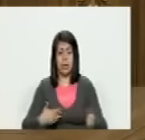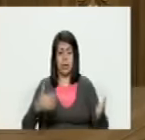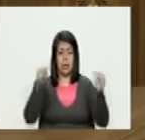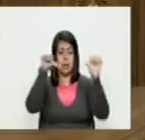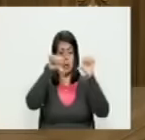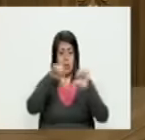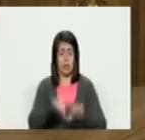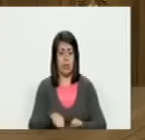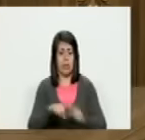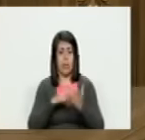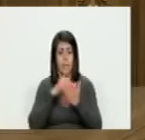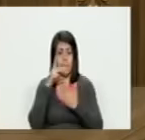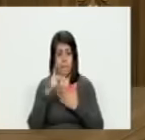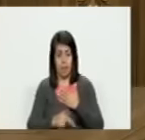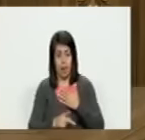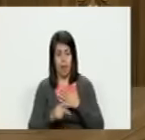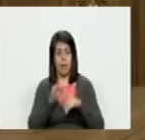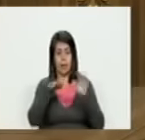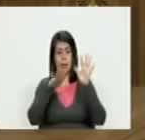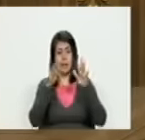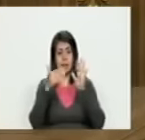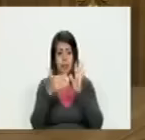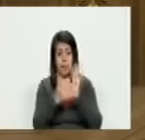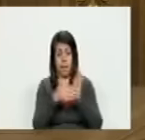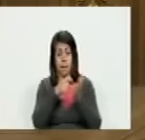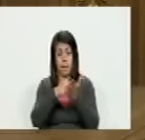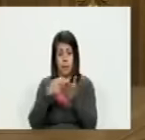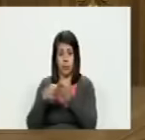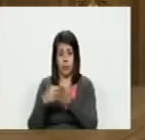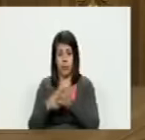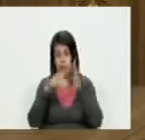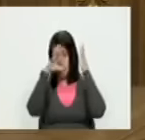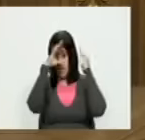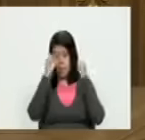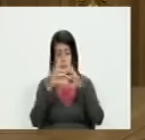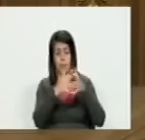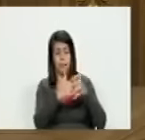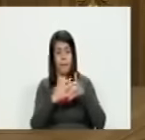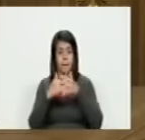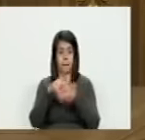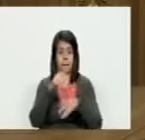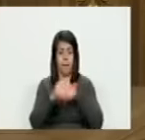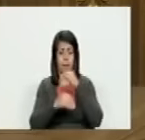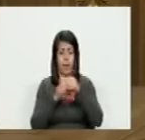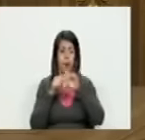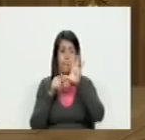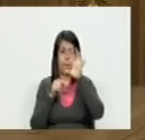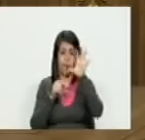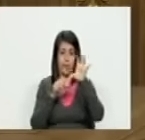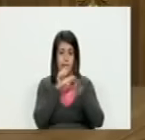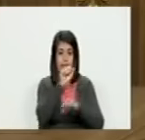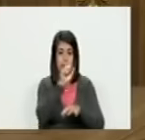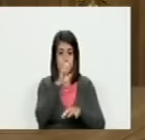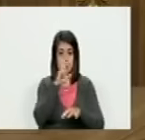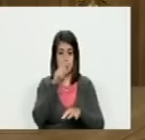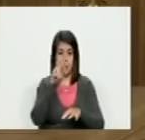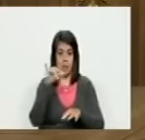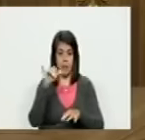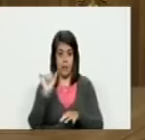un PBT con 15.000 personas pagadas por la embajada americana todo lo que ustedes ven aquí aplicado en Serbia es un modelo